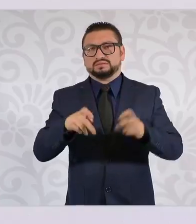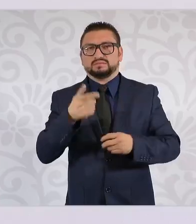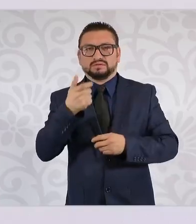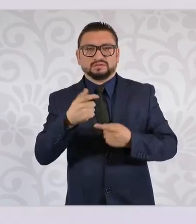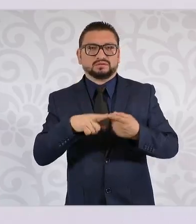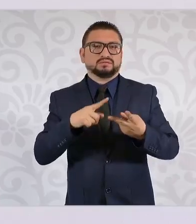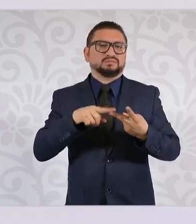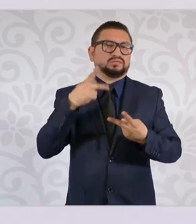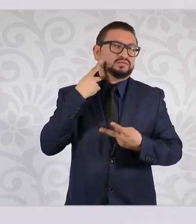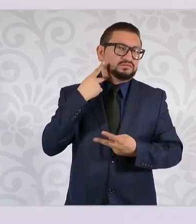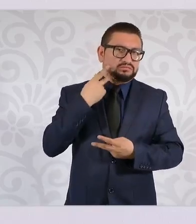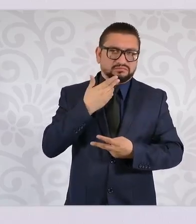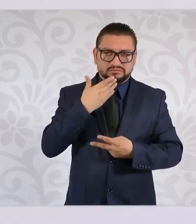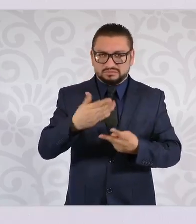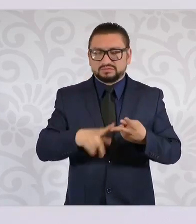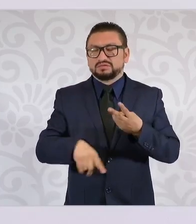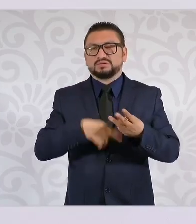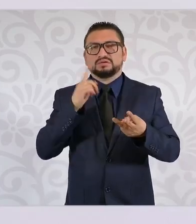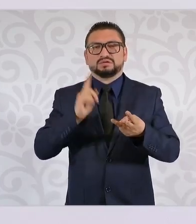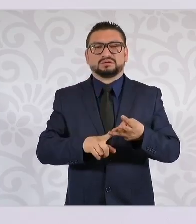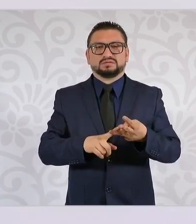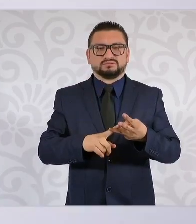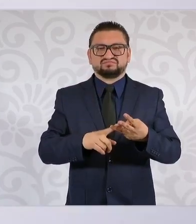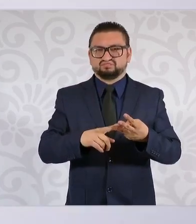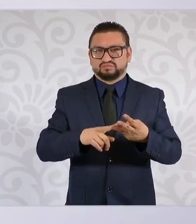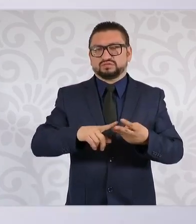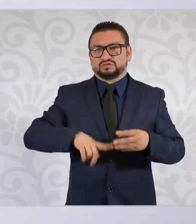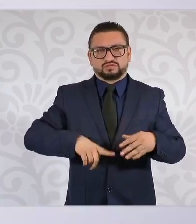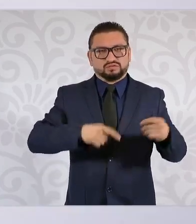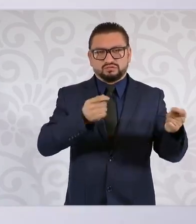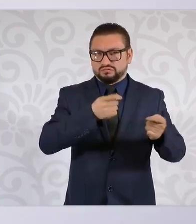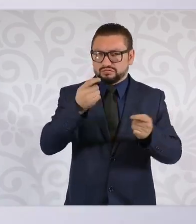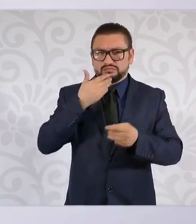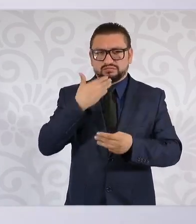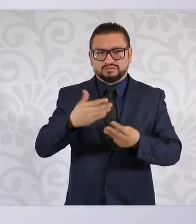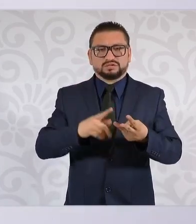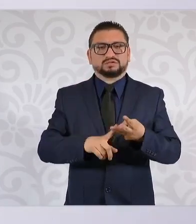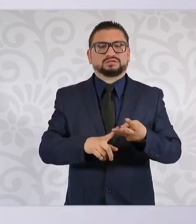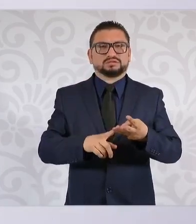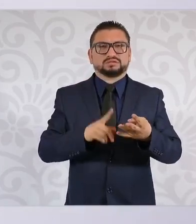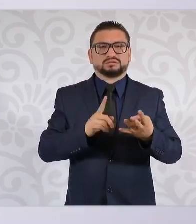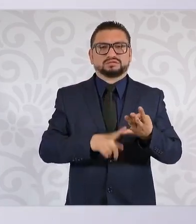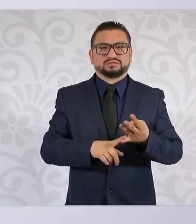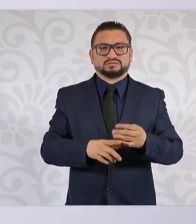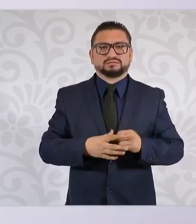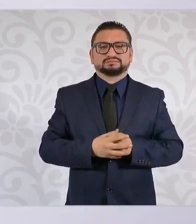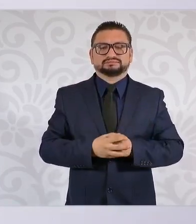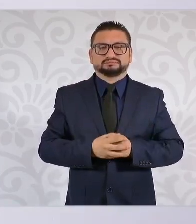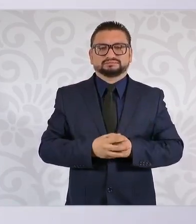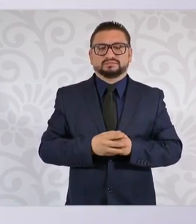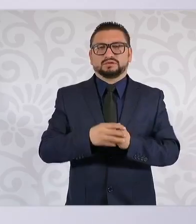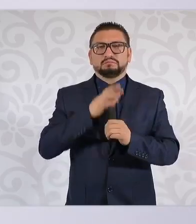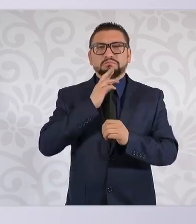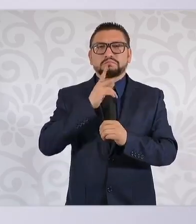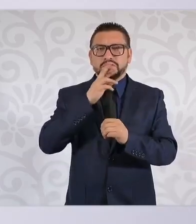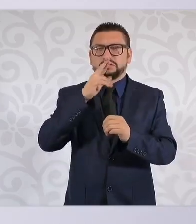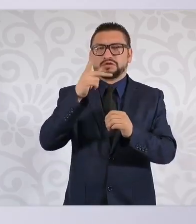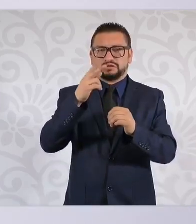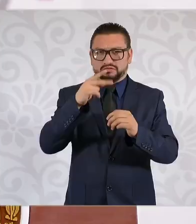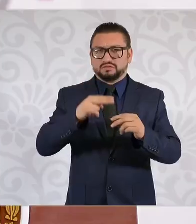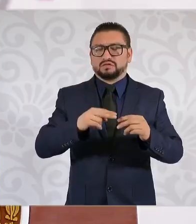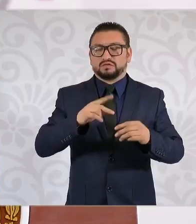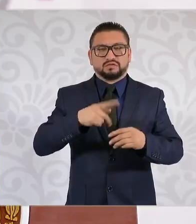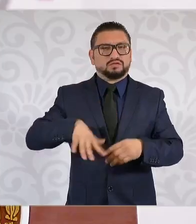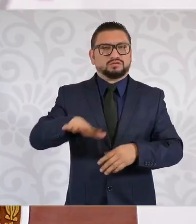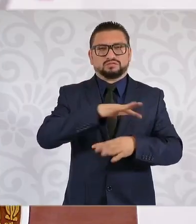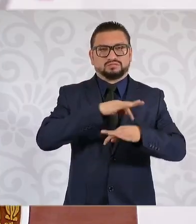políticamente, en términos de gobernabilidad, de mejora en el nivel de